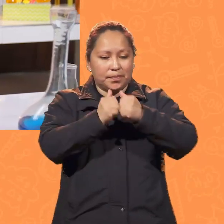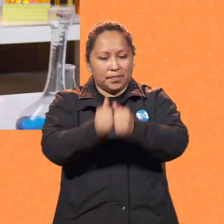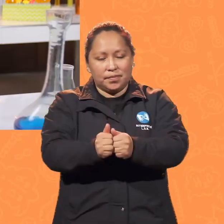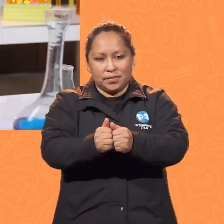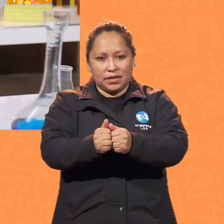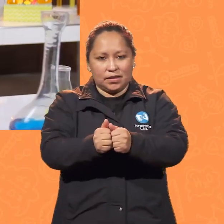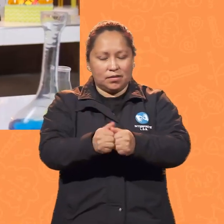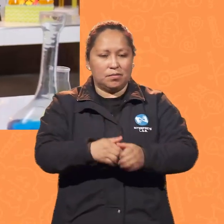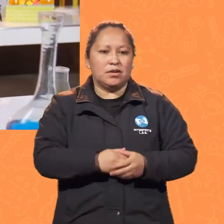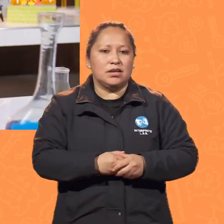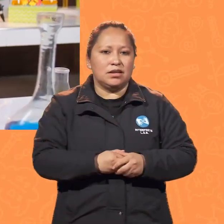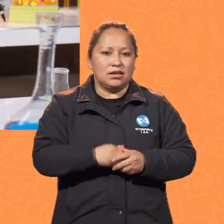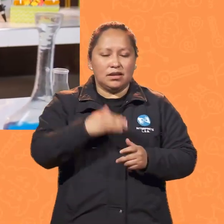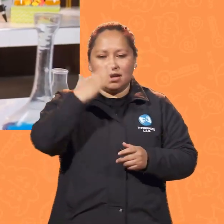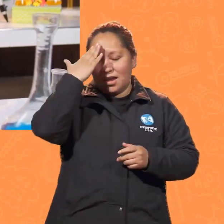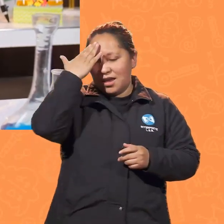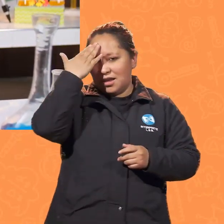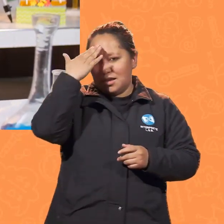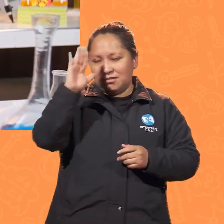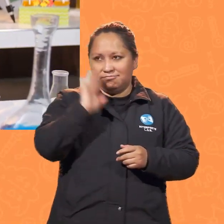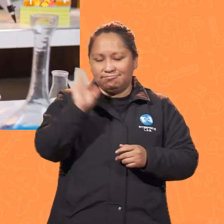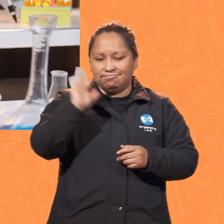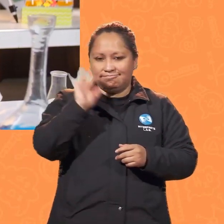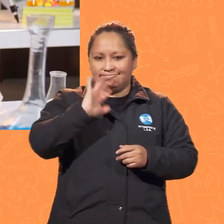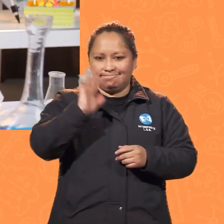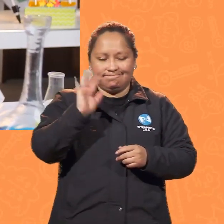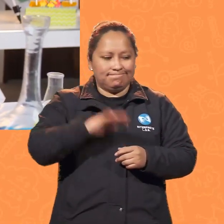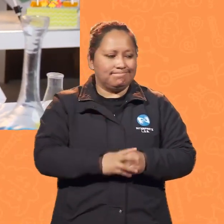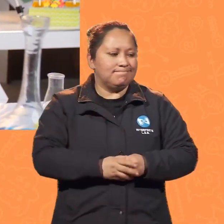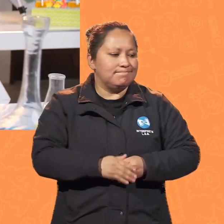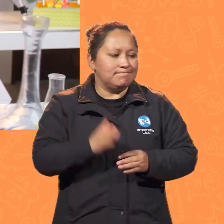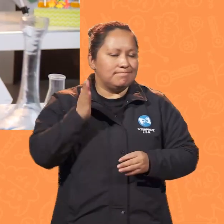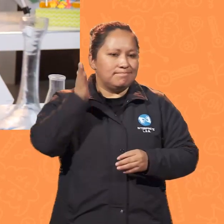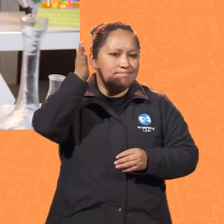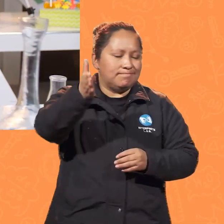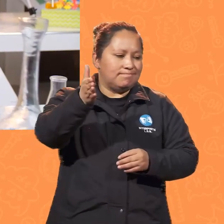aventura. ¡Chao, futuras científicas y científicos! ¡Hasta luego!